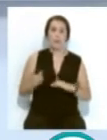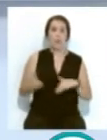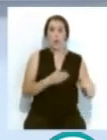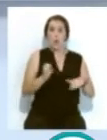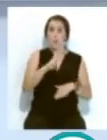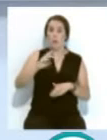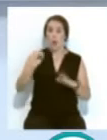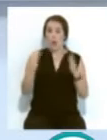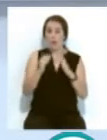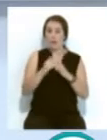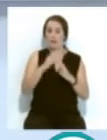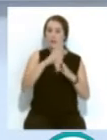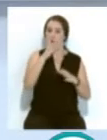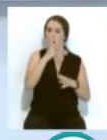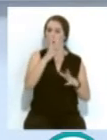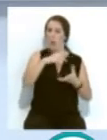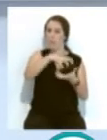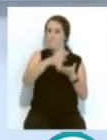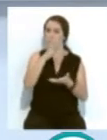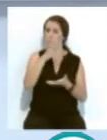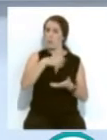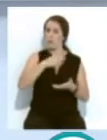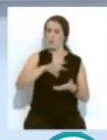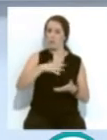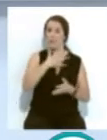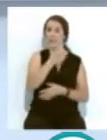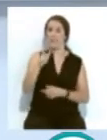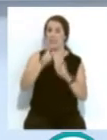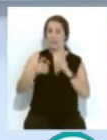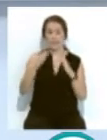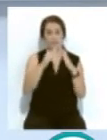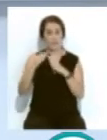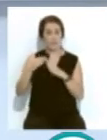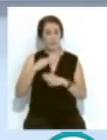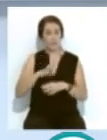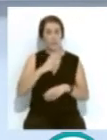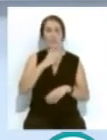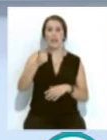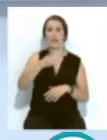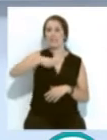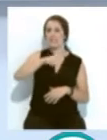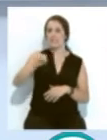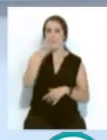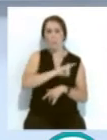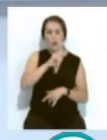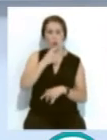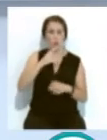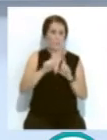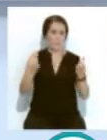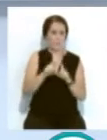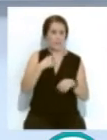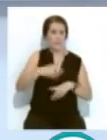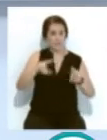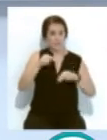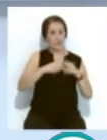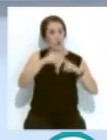instalado depósitos de agua potable para mejorar el suministro en 500 viviendas municipales de Guillén Moreno. La empresa municipal concluirá